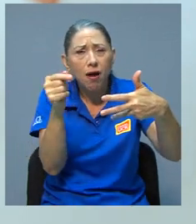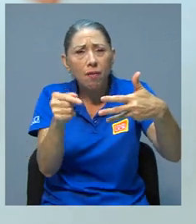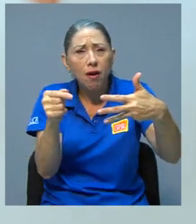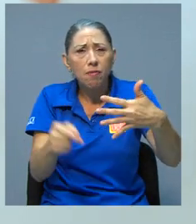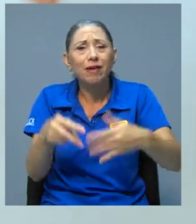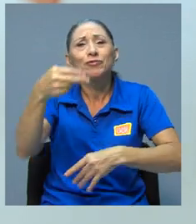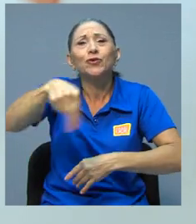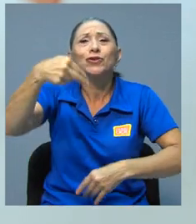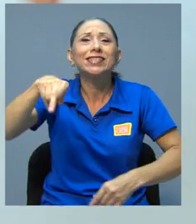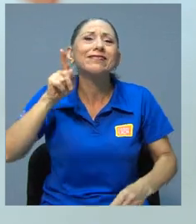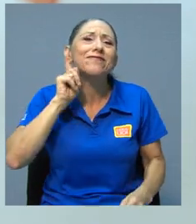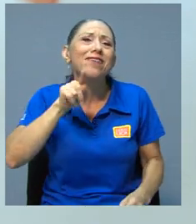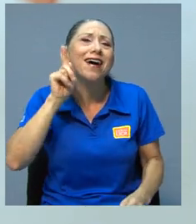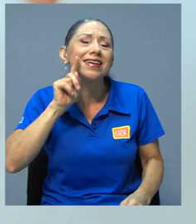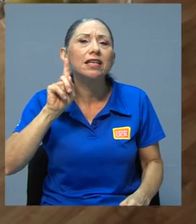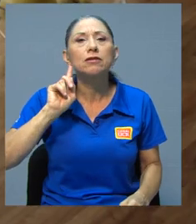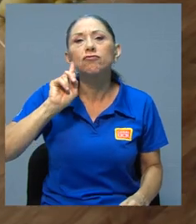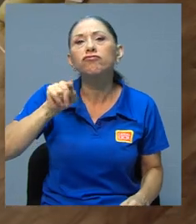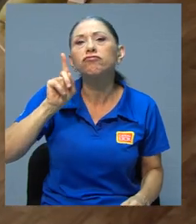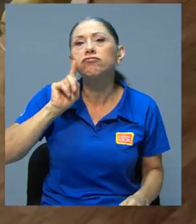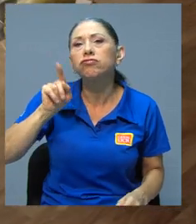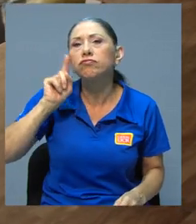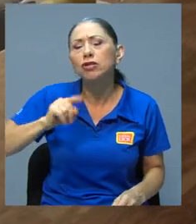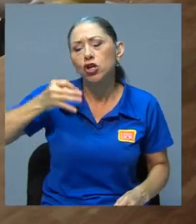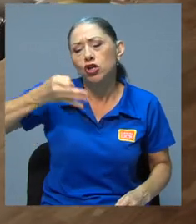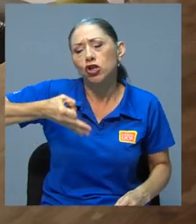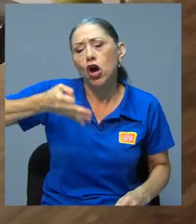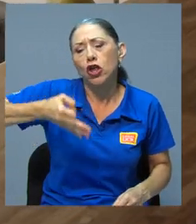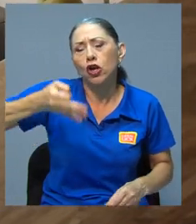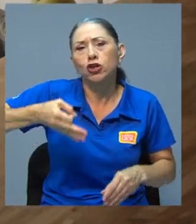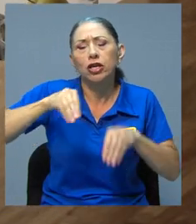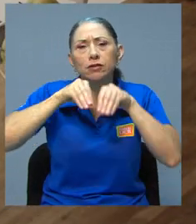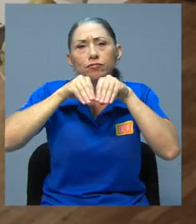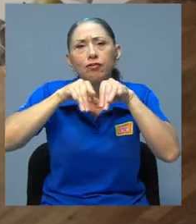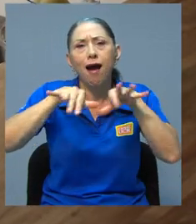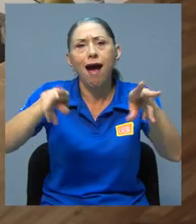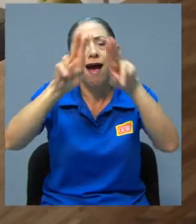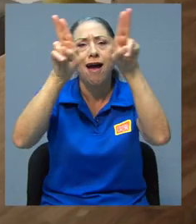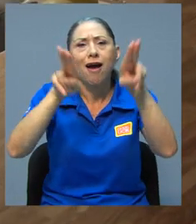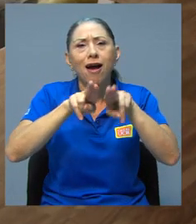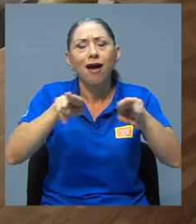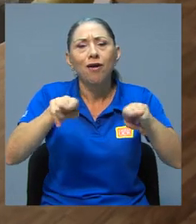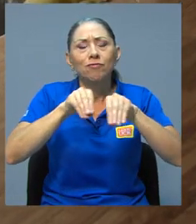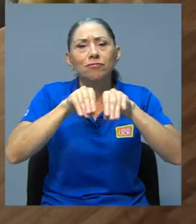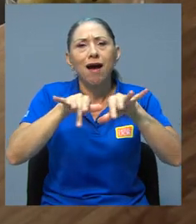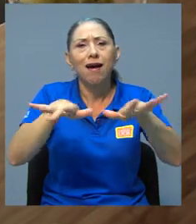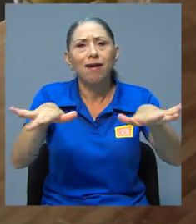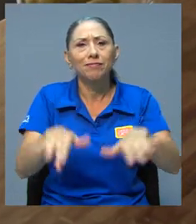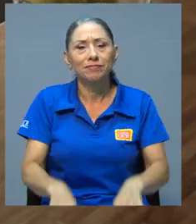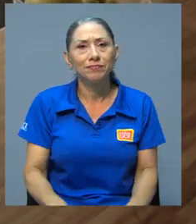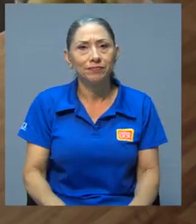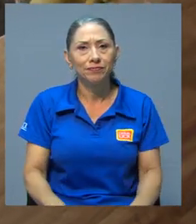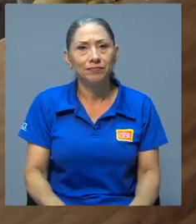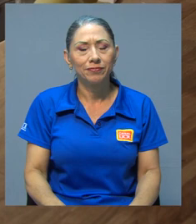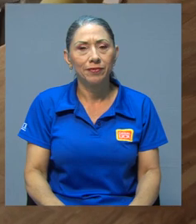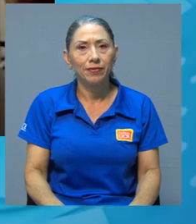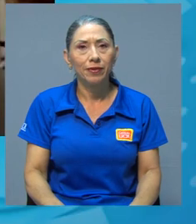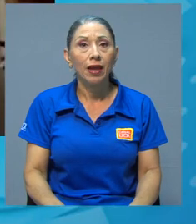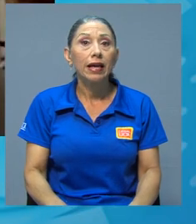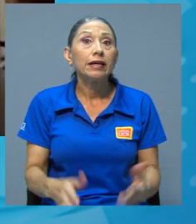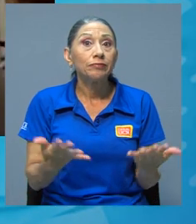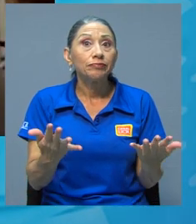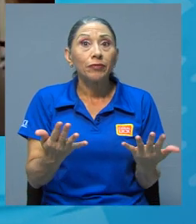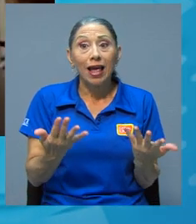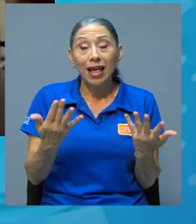contenidos falsos o engañosos que día a día transitan por medios digitales y redes sociales. Es